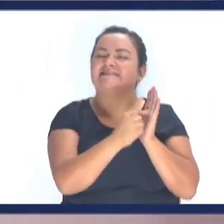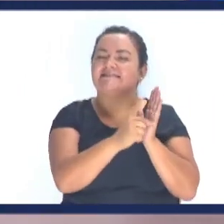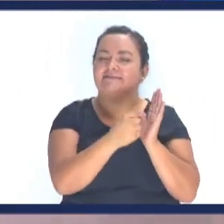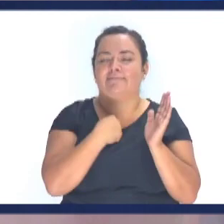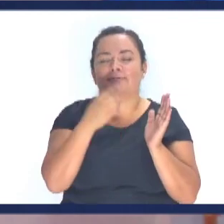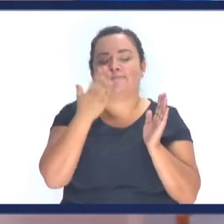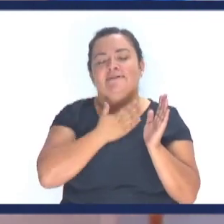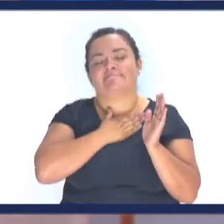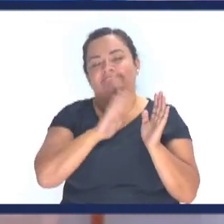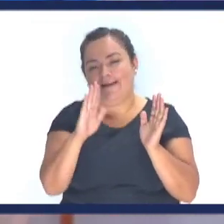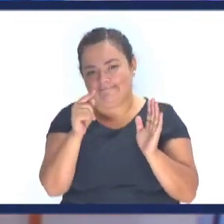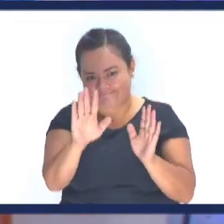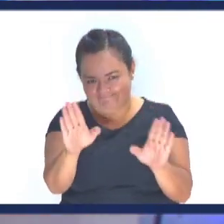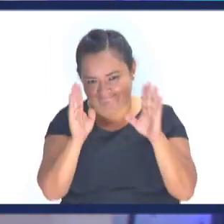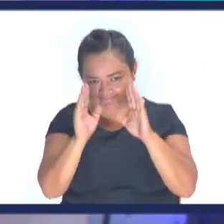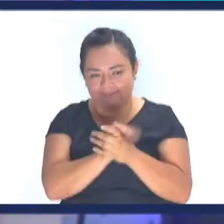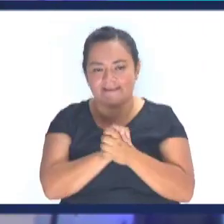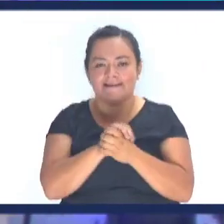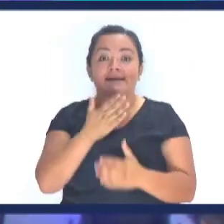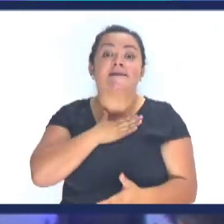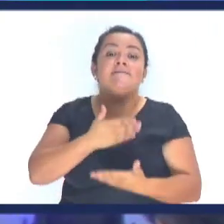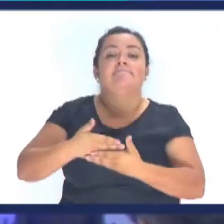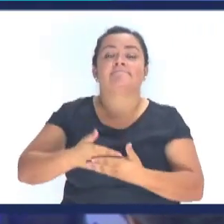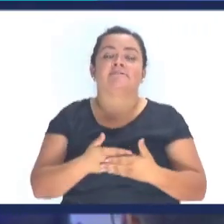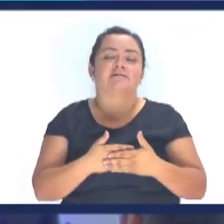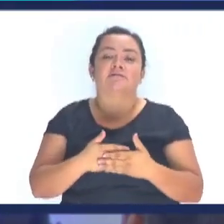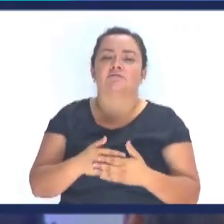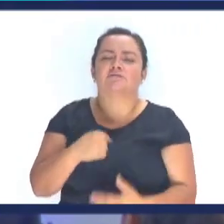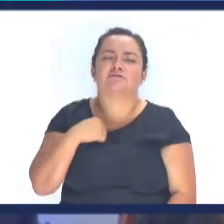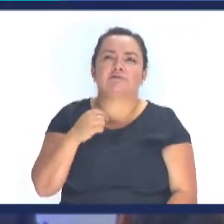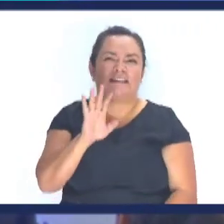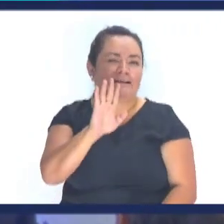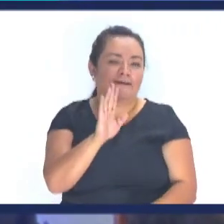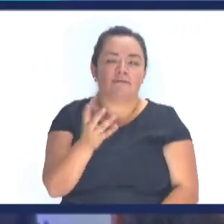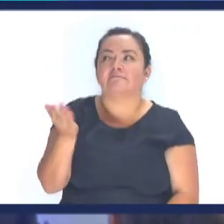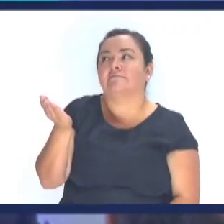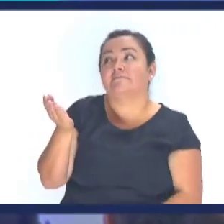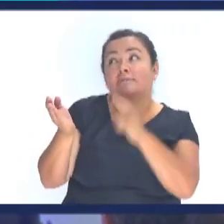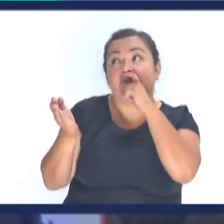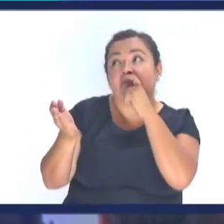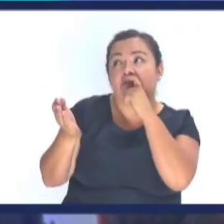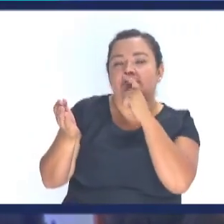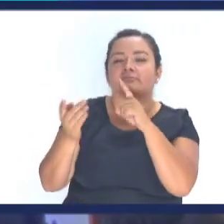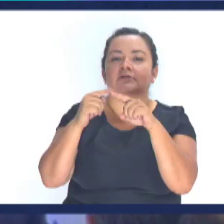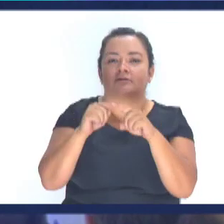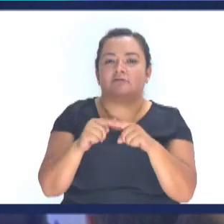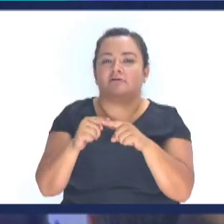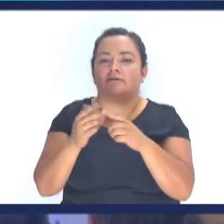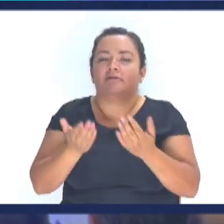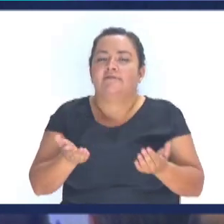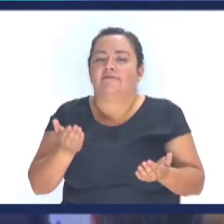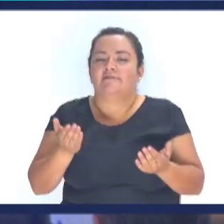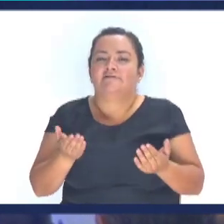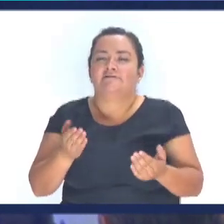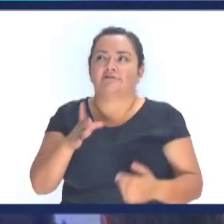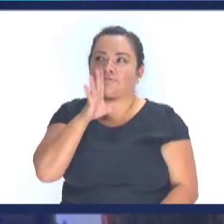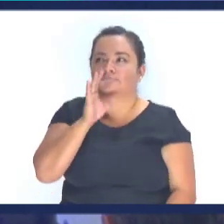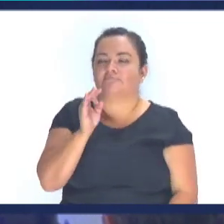veces me duele el alma Bye Cuando mis hijos llegan a pedirme algo Lo piden de una manera nice Pero no lo piden de una manera